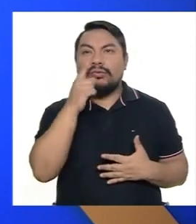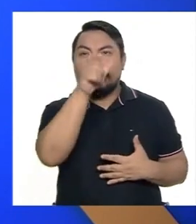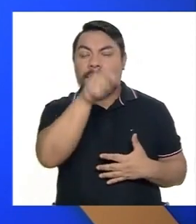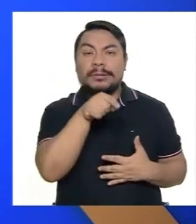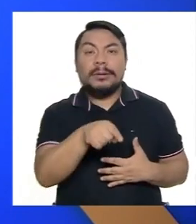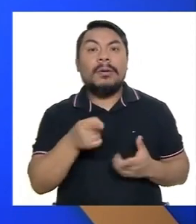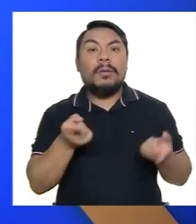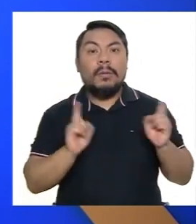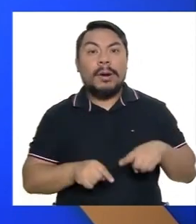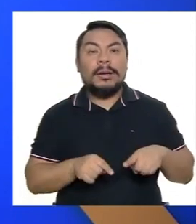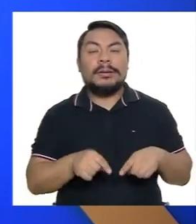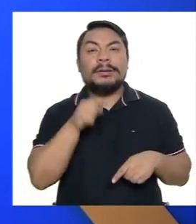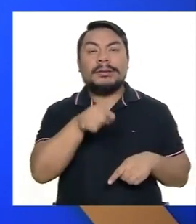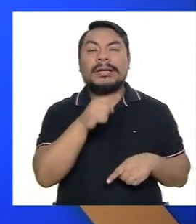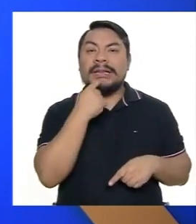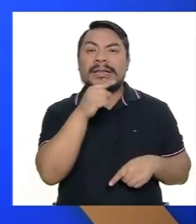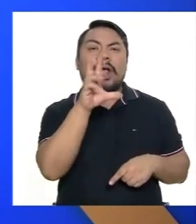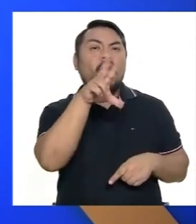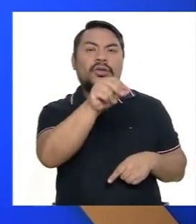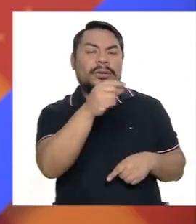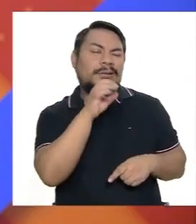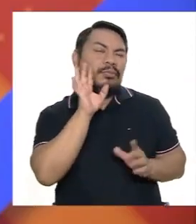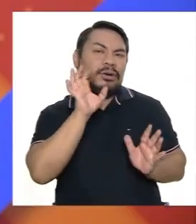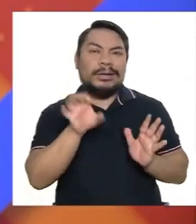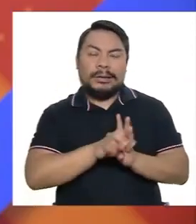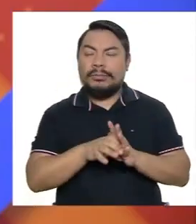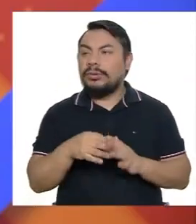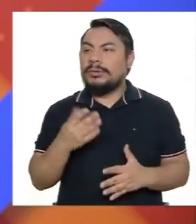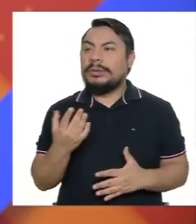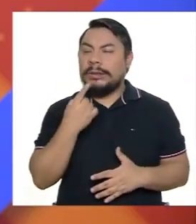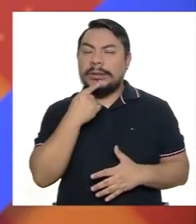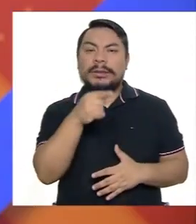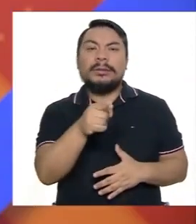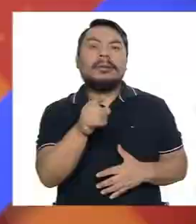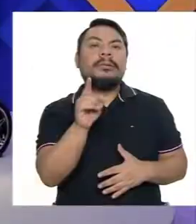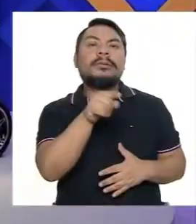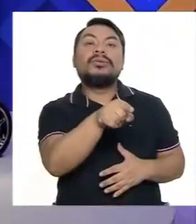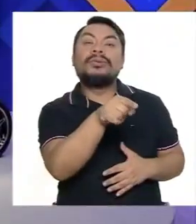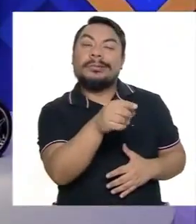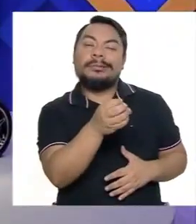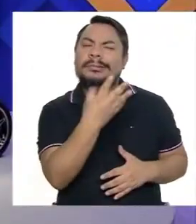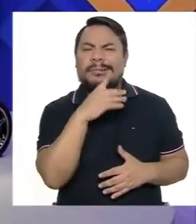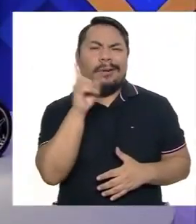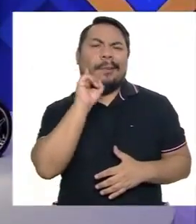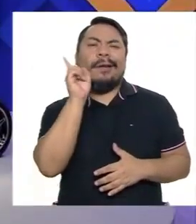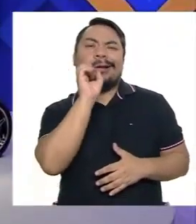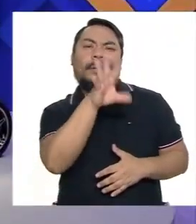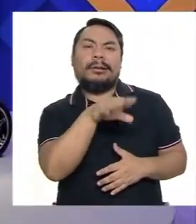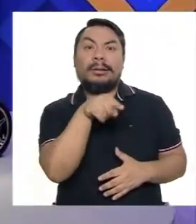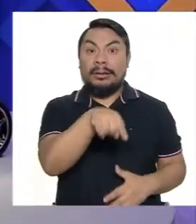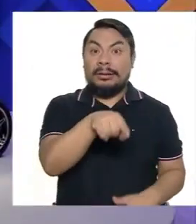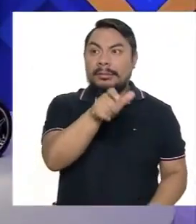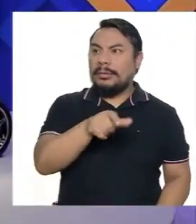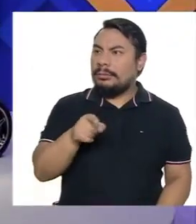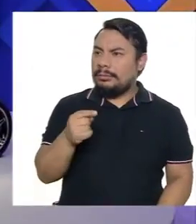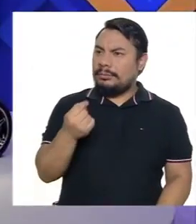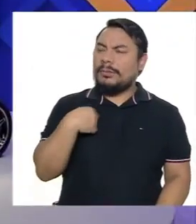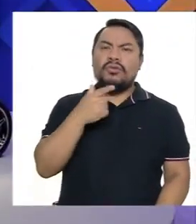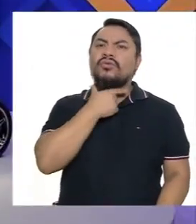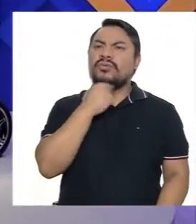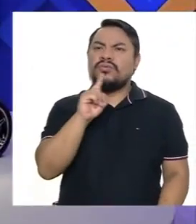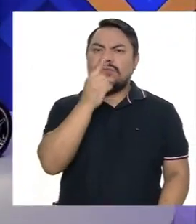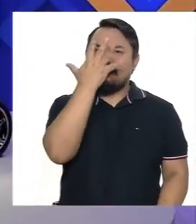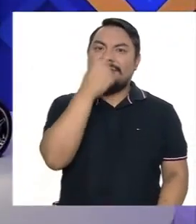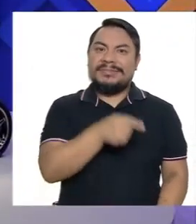cuando uno le negaba algo, o sea, le decía como que es mentira lo que me estás diciendo, no le gustaba. Así